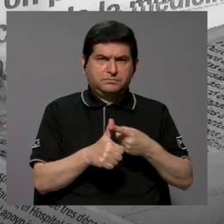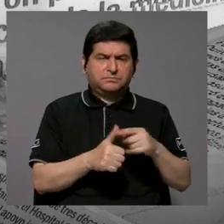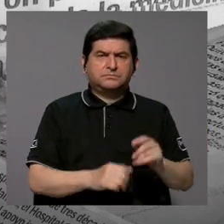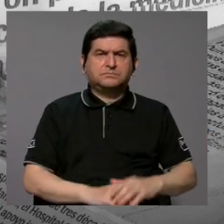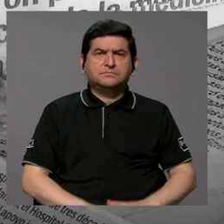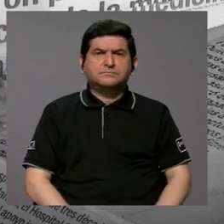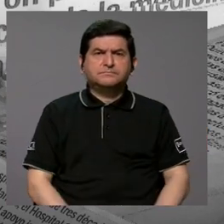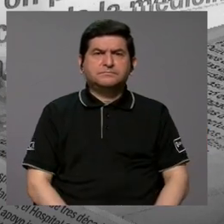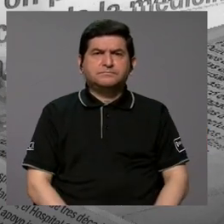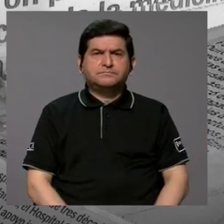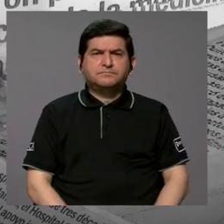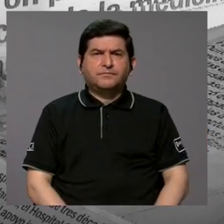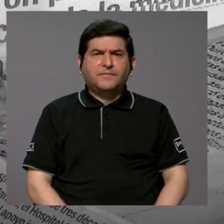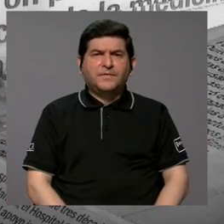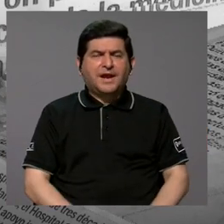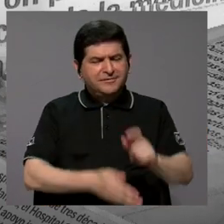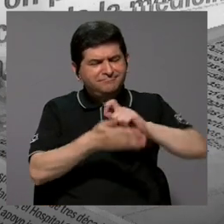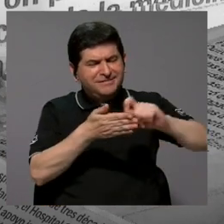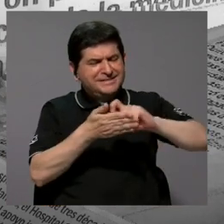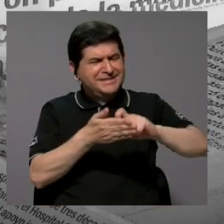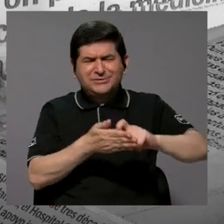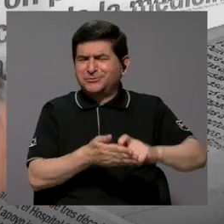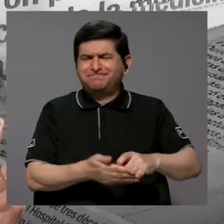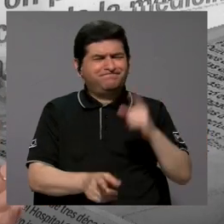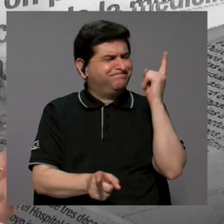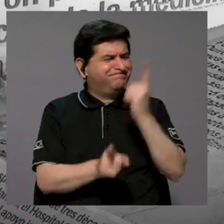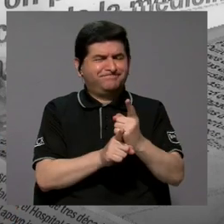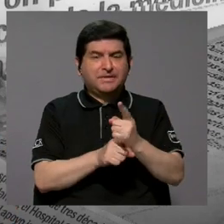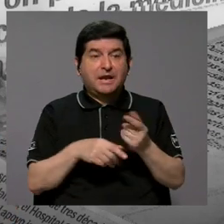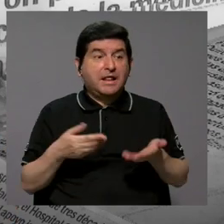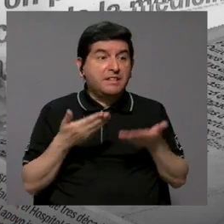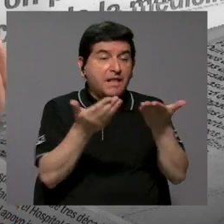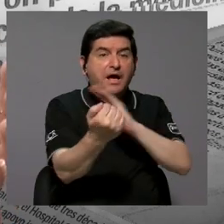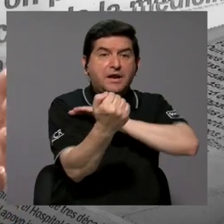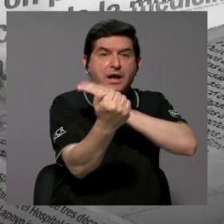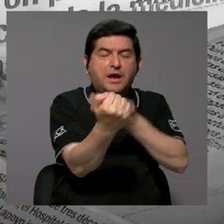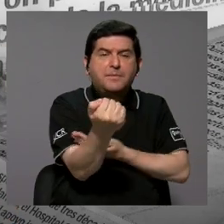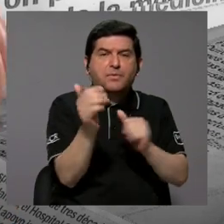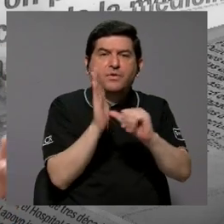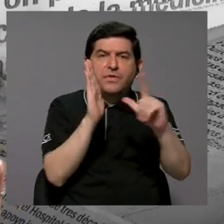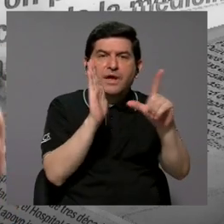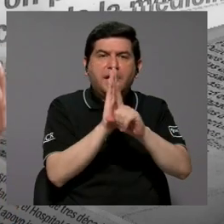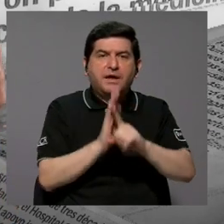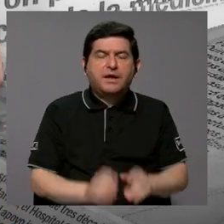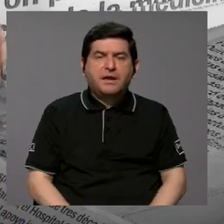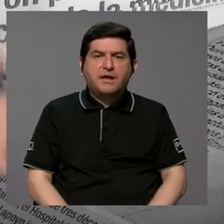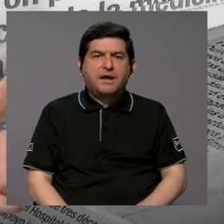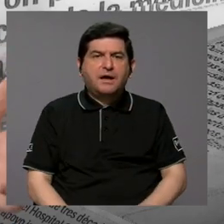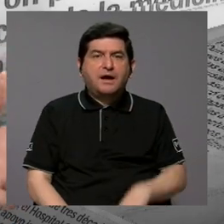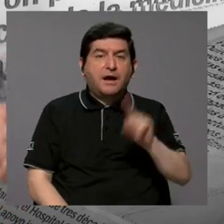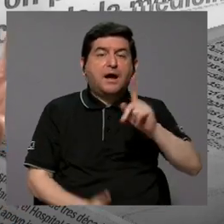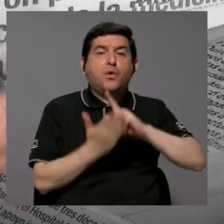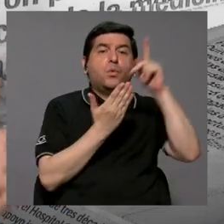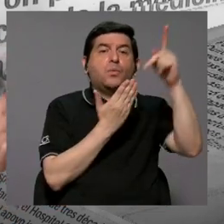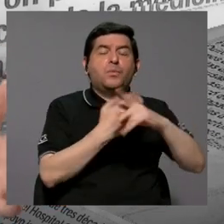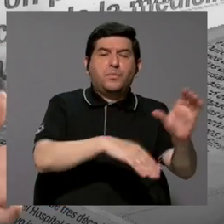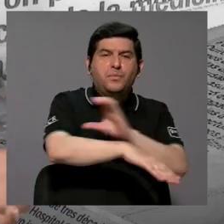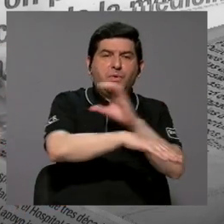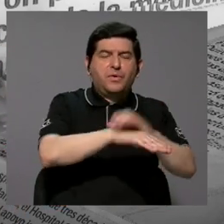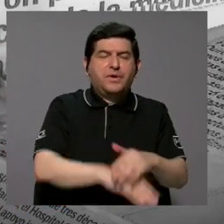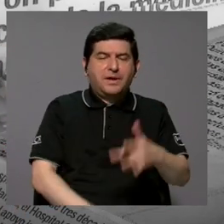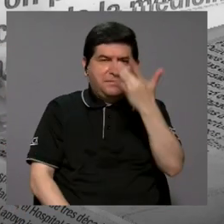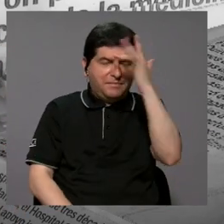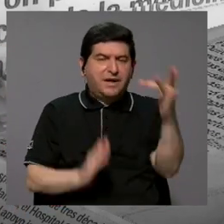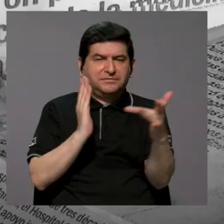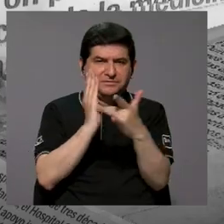formulado de forma incorrecta porque estamos depositando nuestra potestad legislativa a un software de inteligencia artificial.